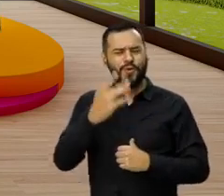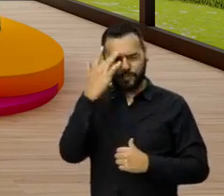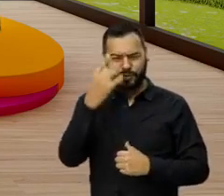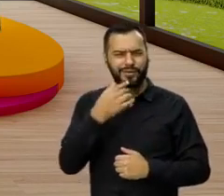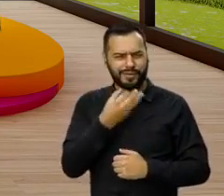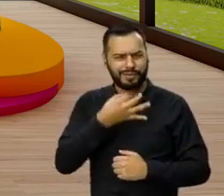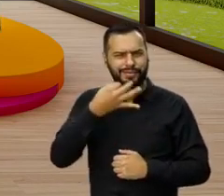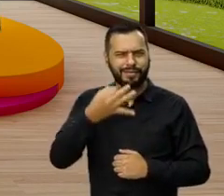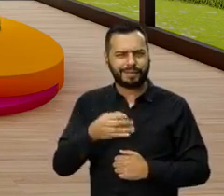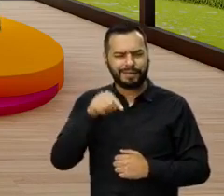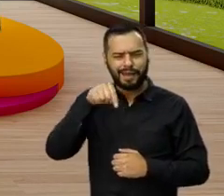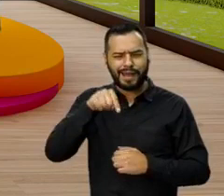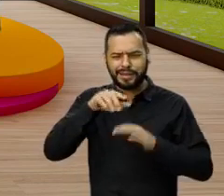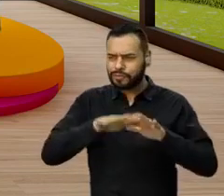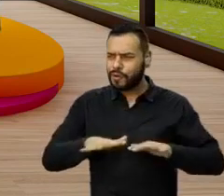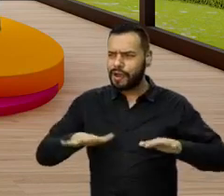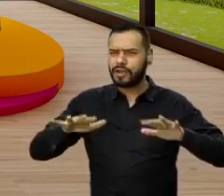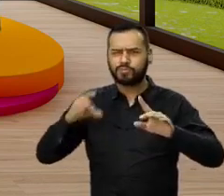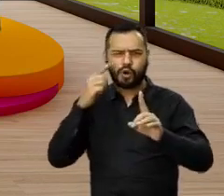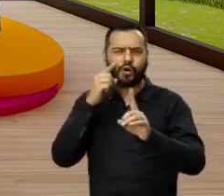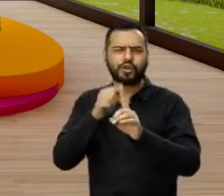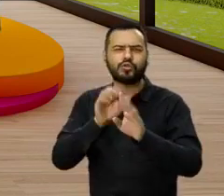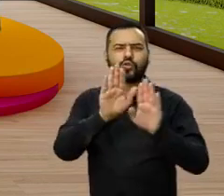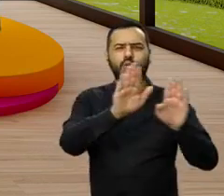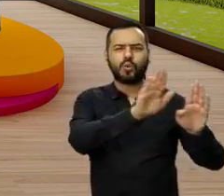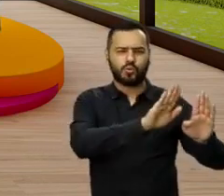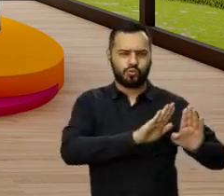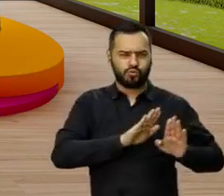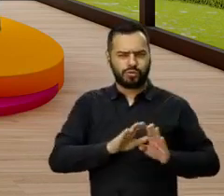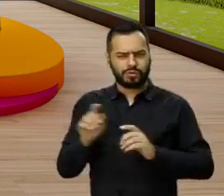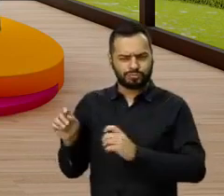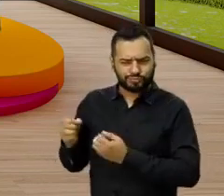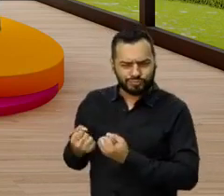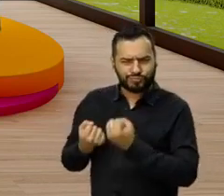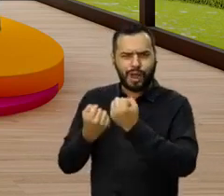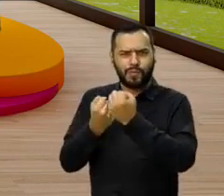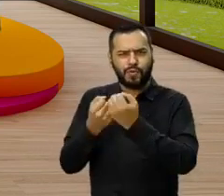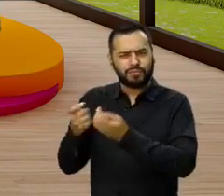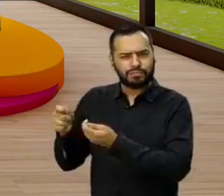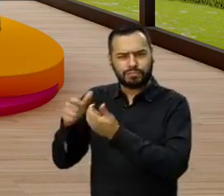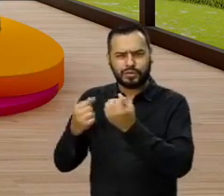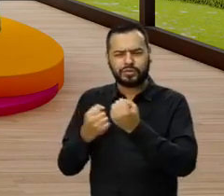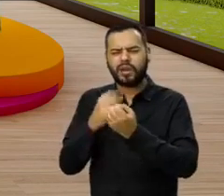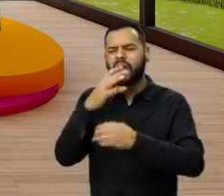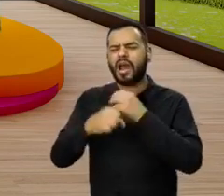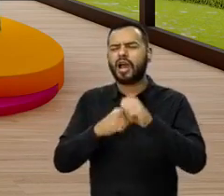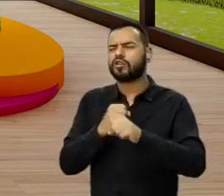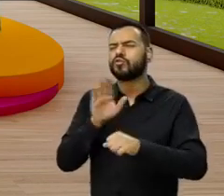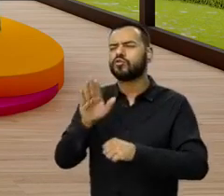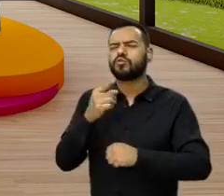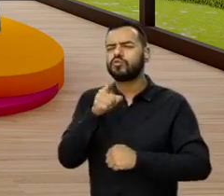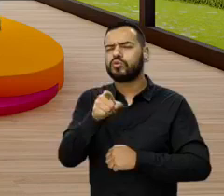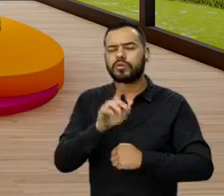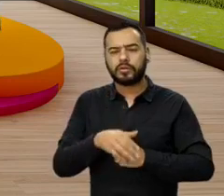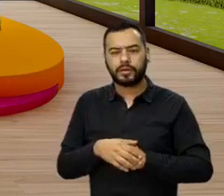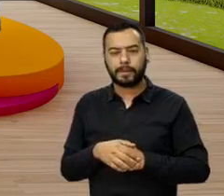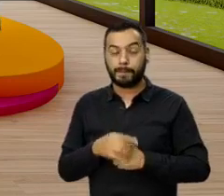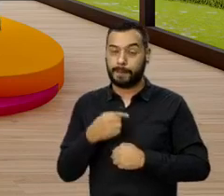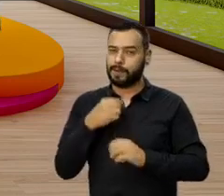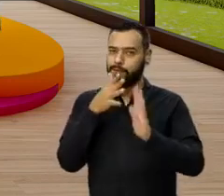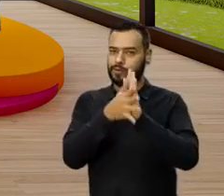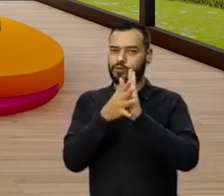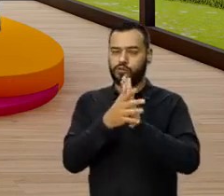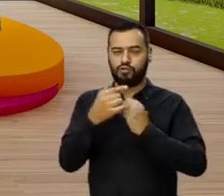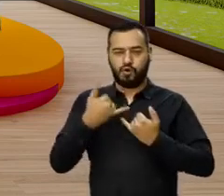de verdad estos espacios son para ustedes, todos estos beneficios, todas estas cosas, ¿cuántos años tienes tú? Bueno, te